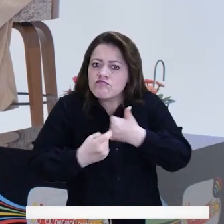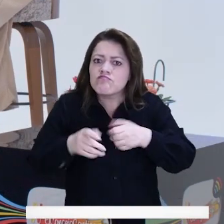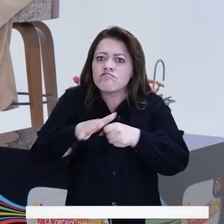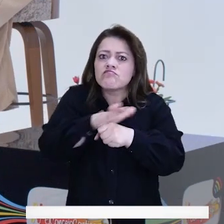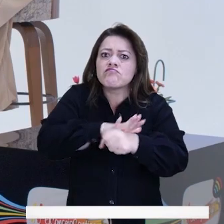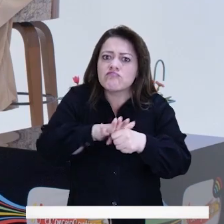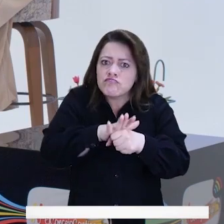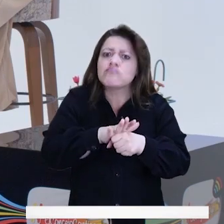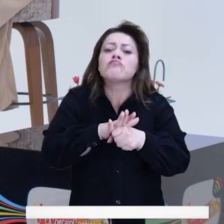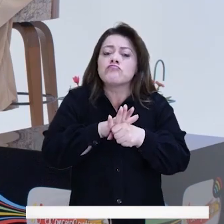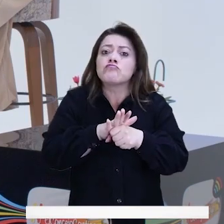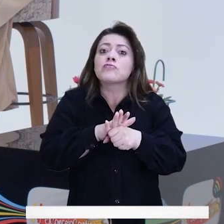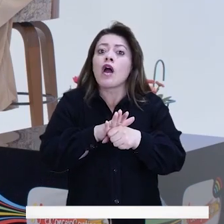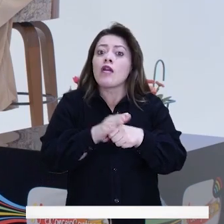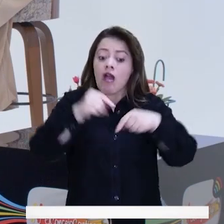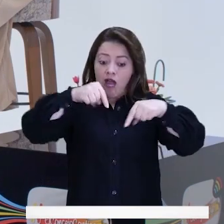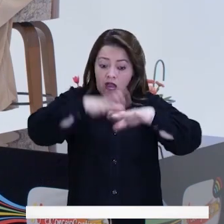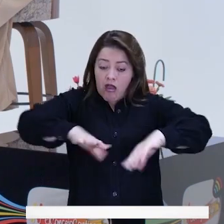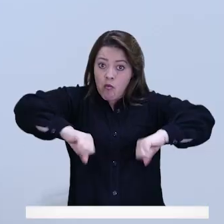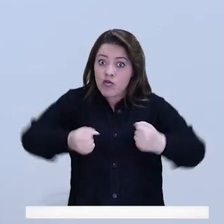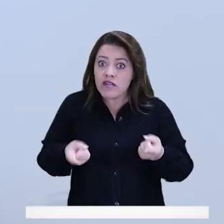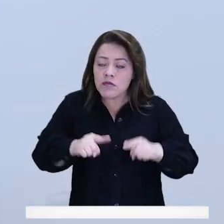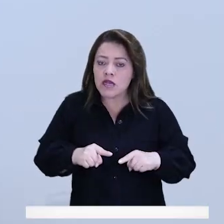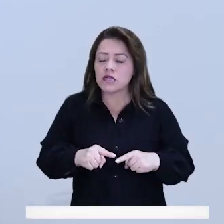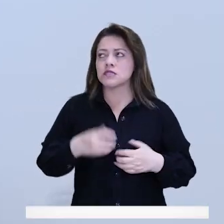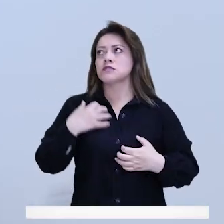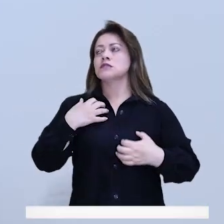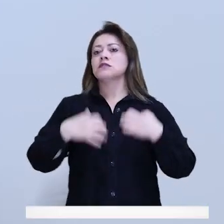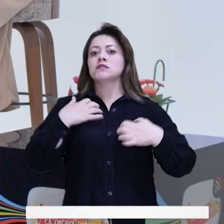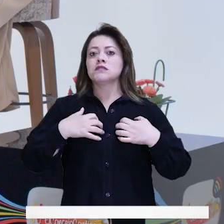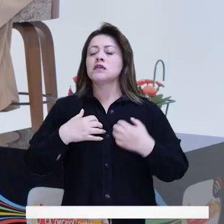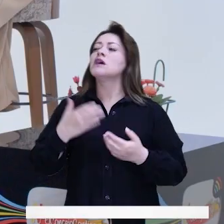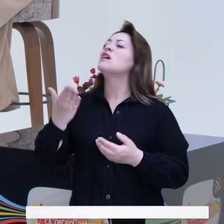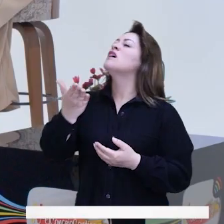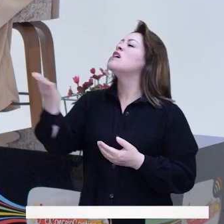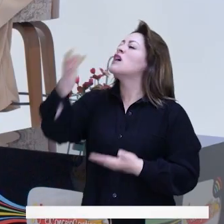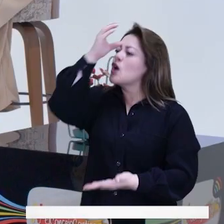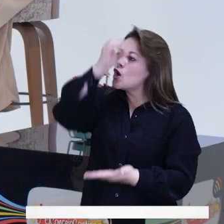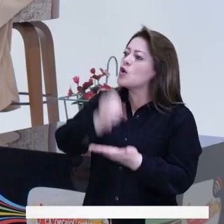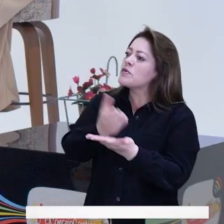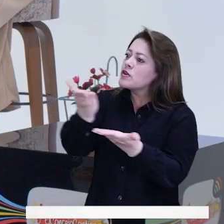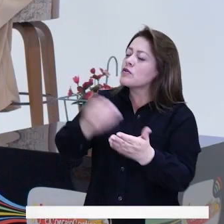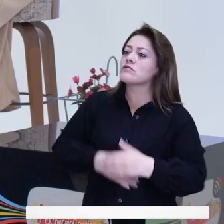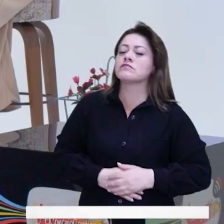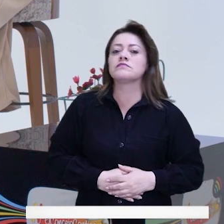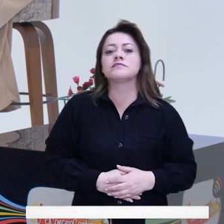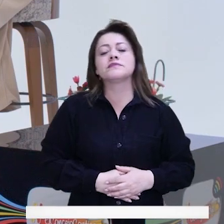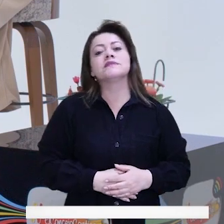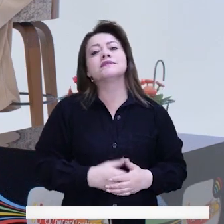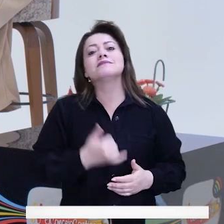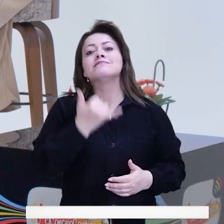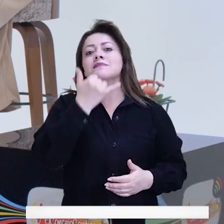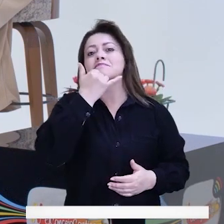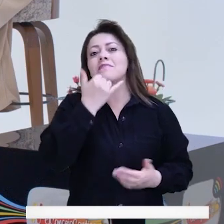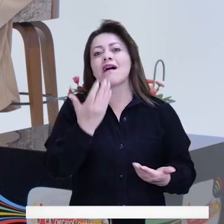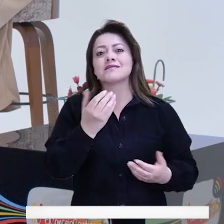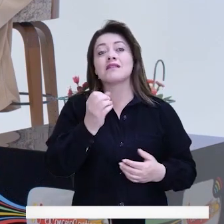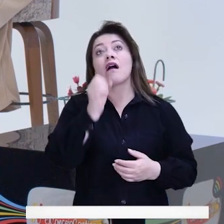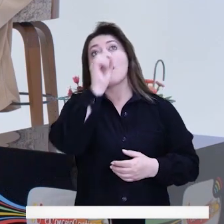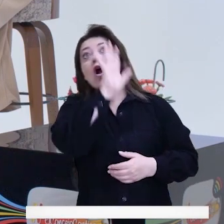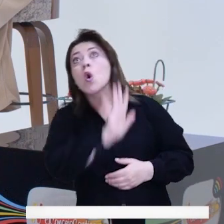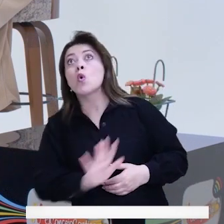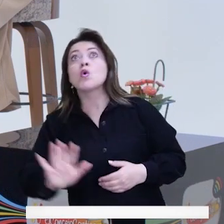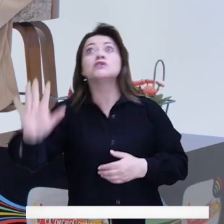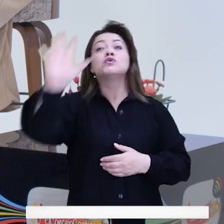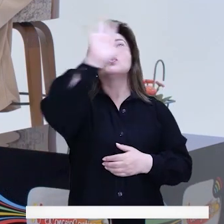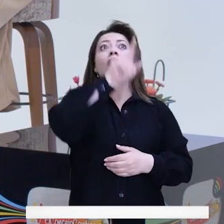en las regiones de Colombia no se traslade a la capital. ¿Consejala, qué opina usted? Ha sido una excusa decir que lo que pasa en Colombia y por